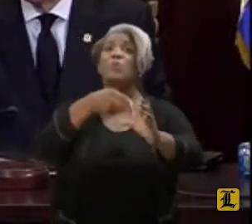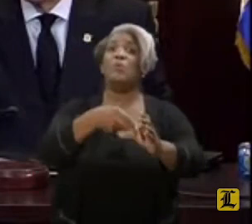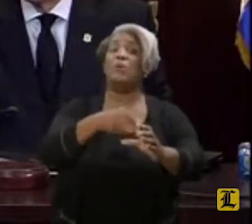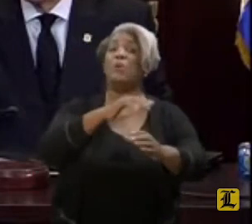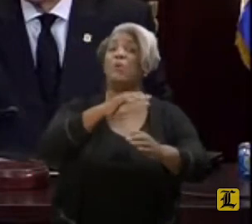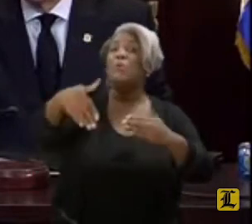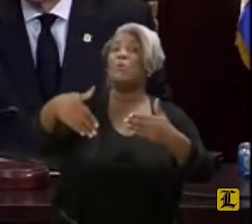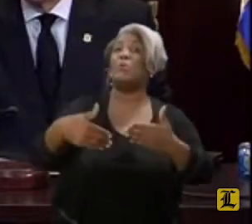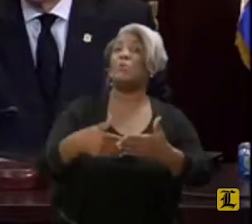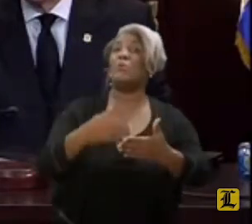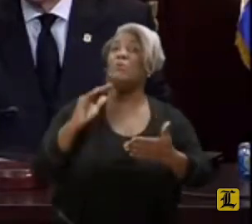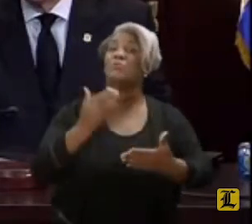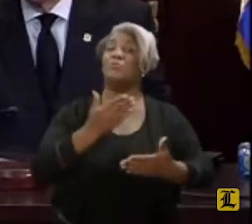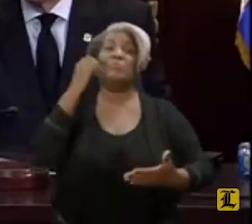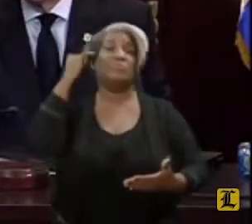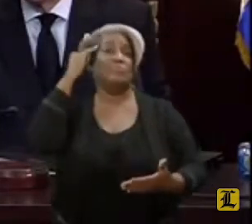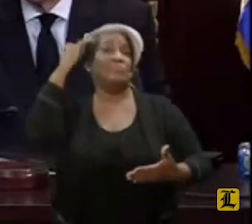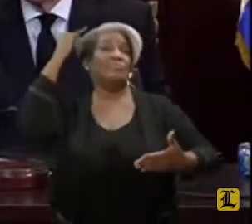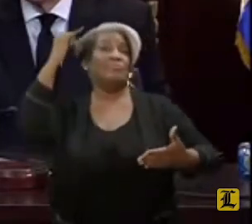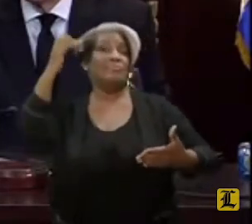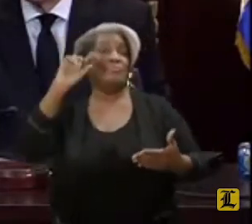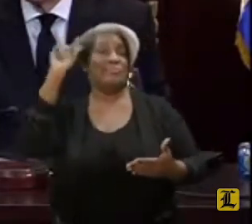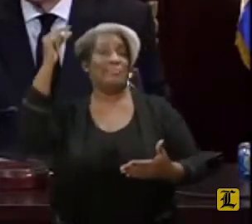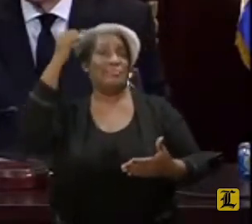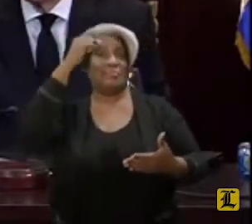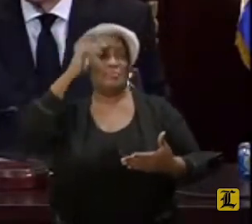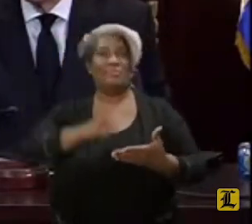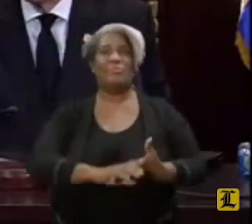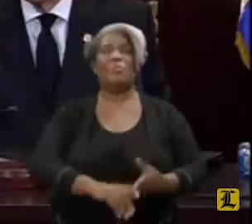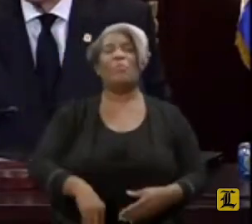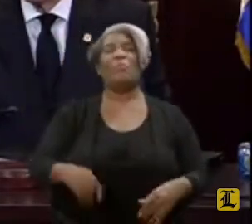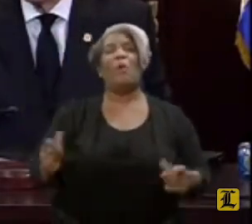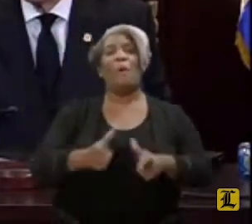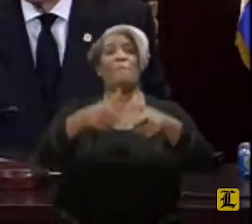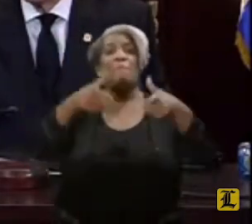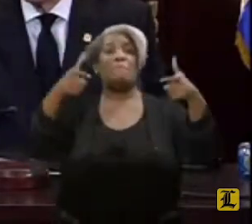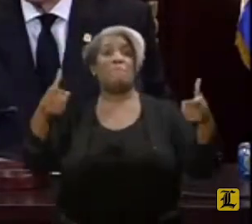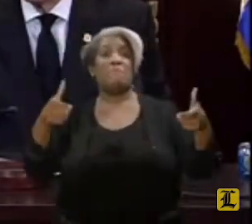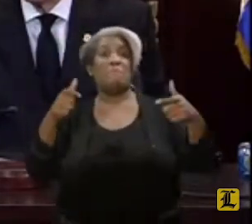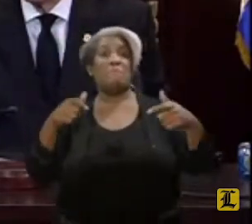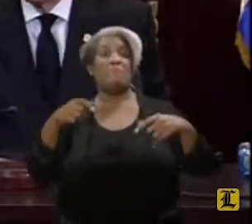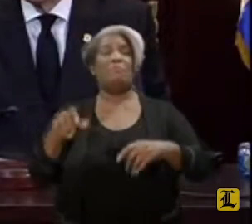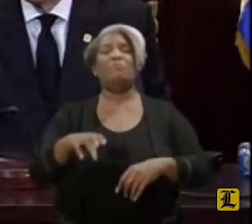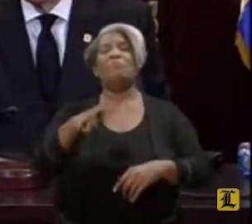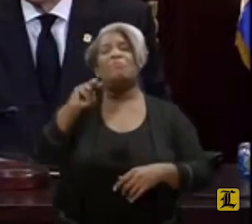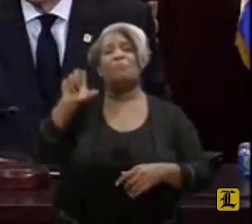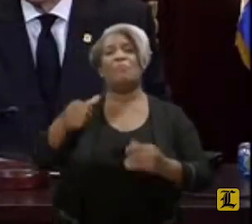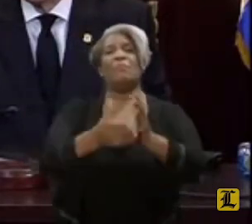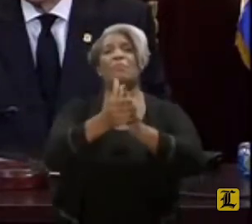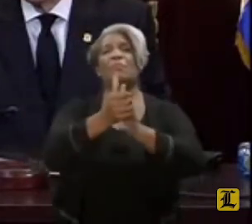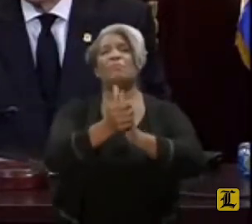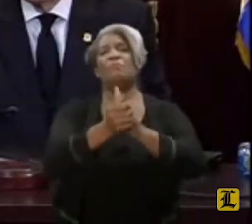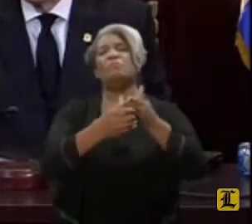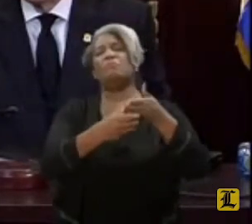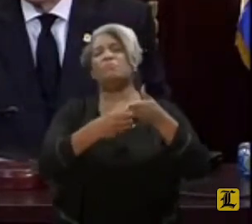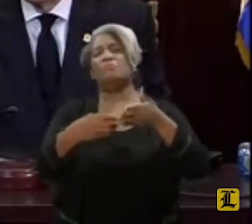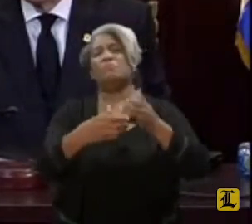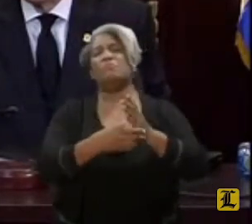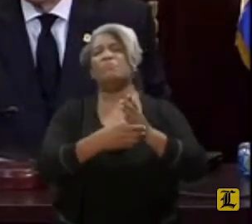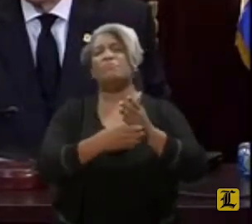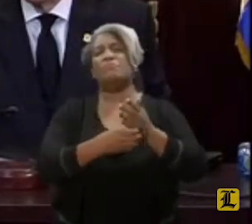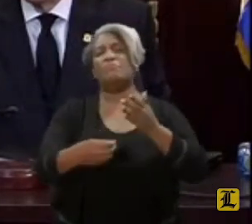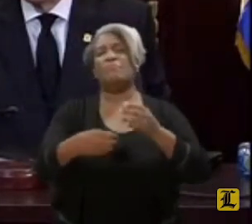Haciendo una analogía con el famoso Big Mac Index de la revista The Economist en referencia a la hamburguesa de